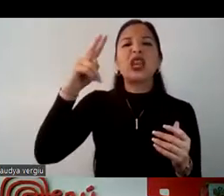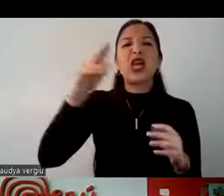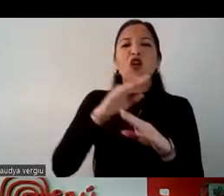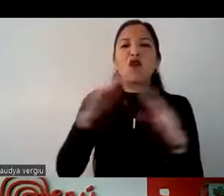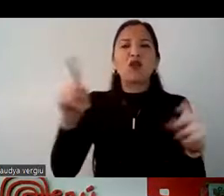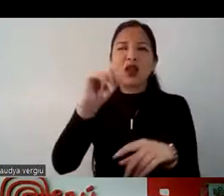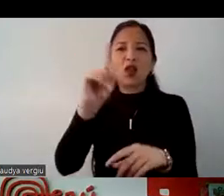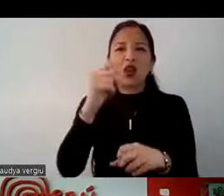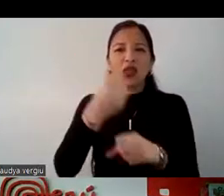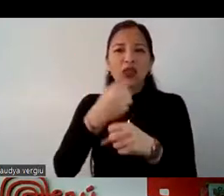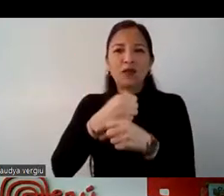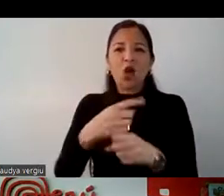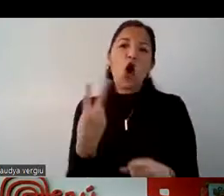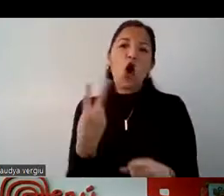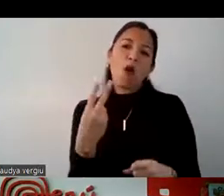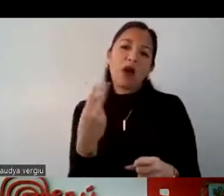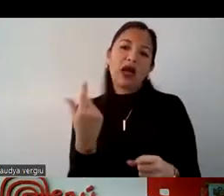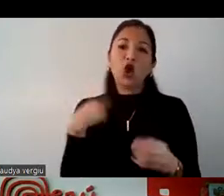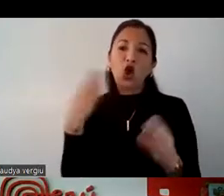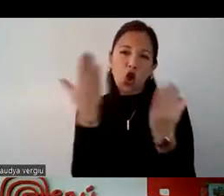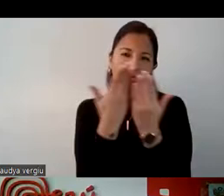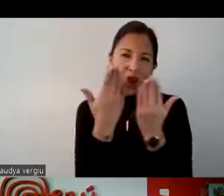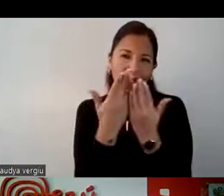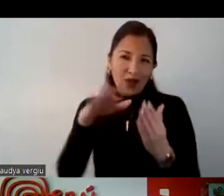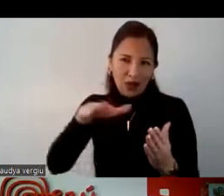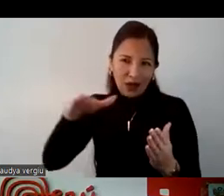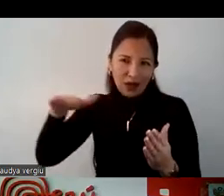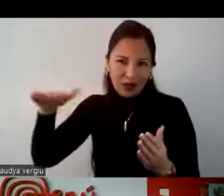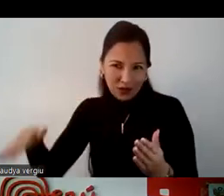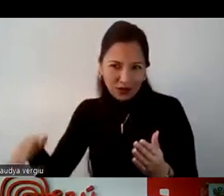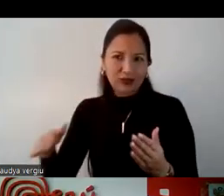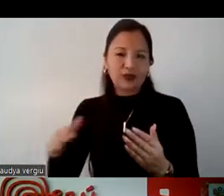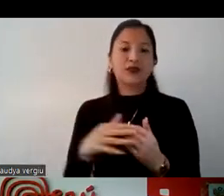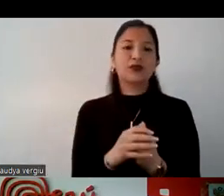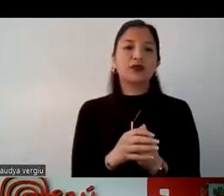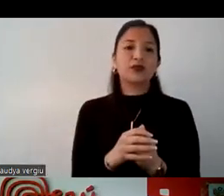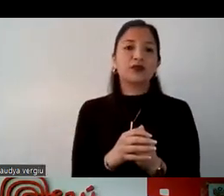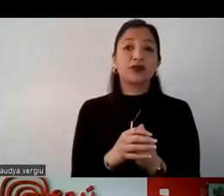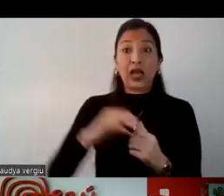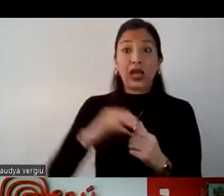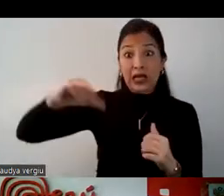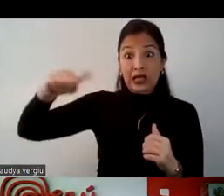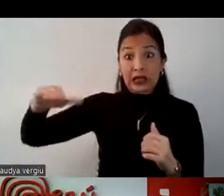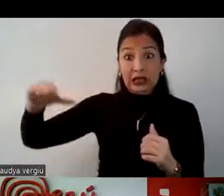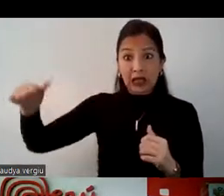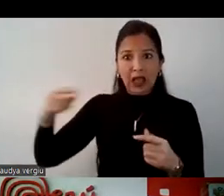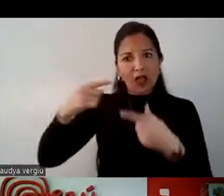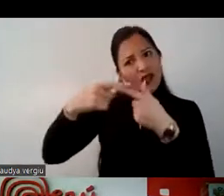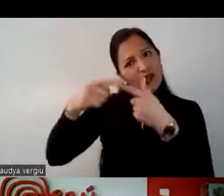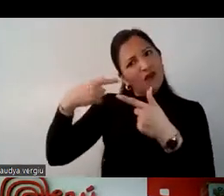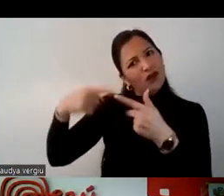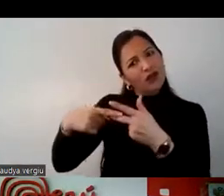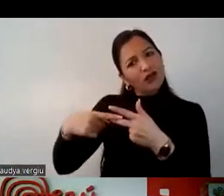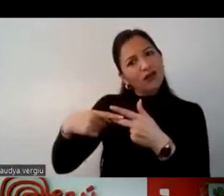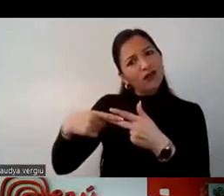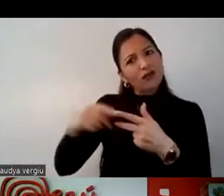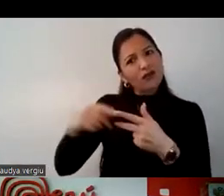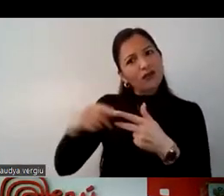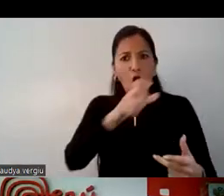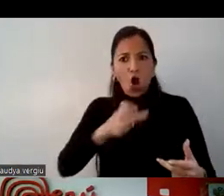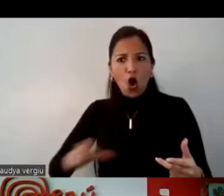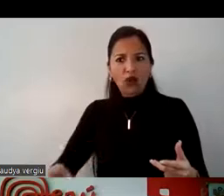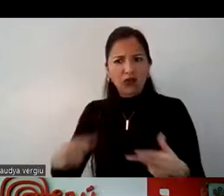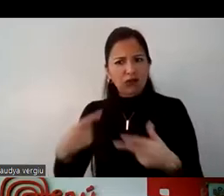Los feriados o las vacaciones escolares, por ejemplo. En la sierra son en unas fechas, y en la costa, en otras